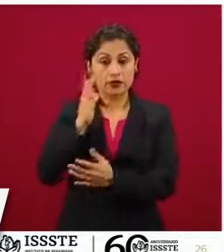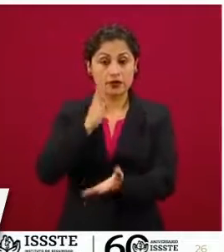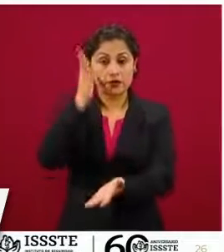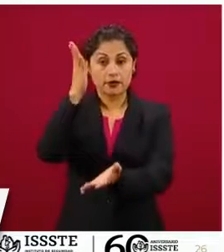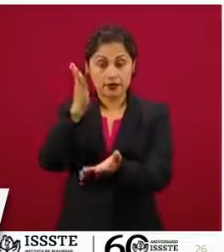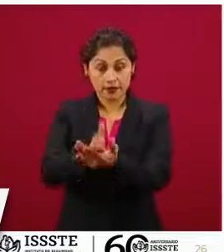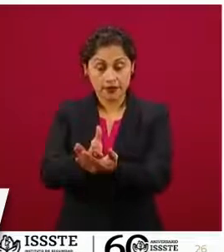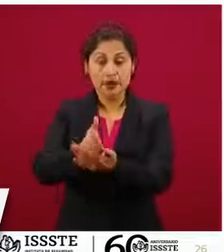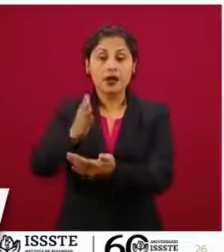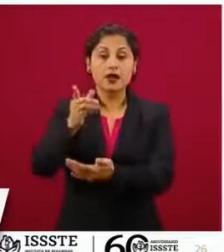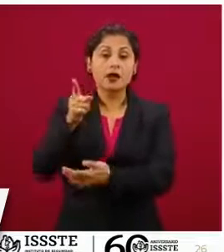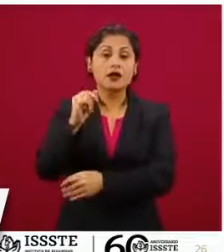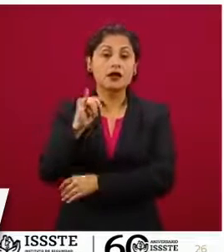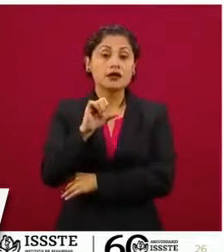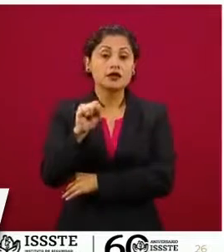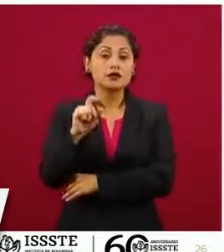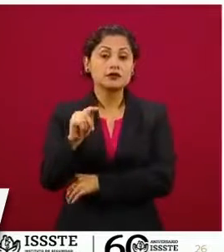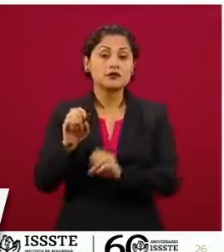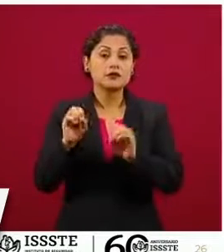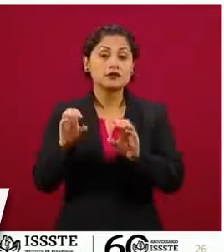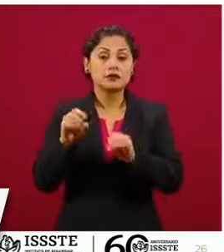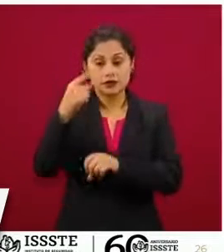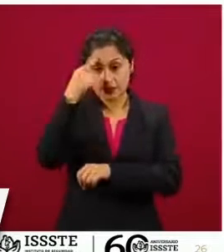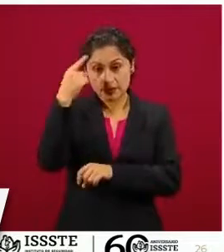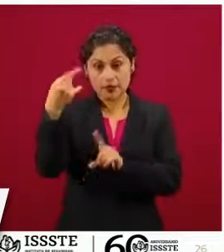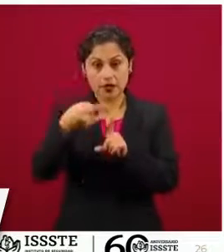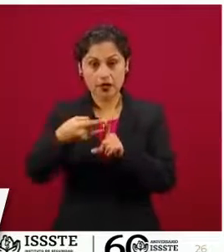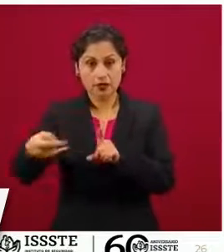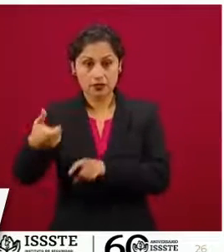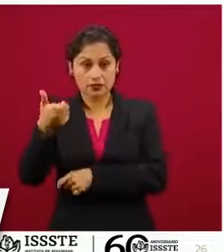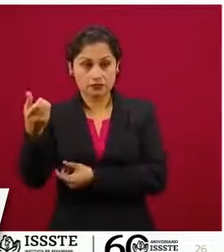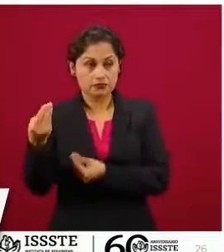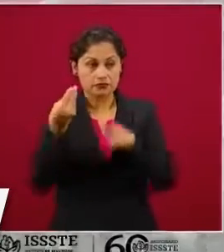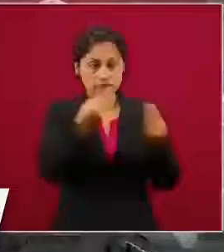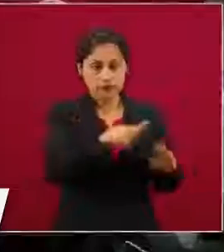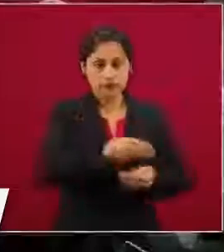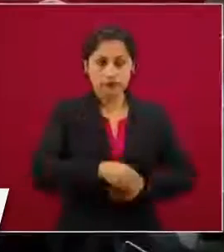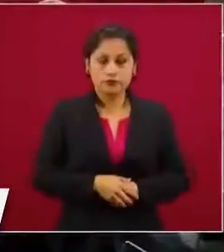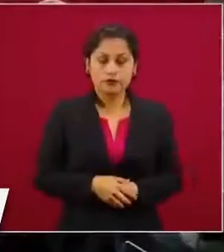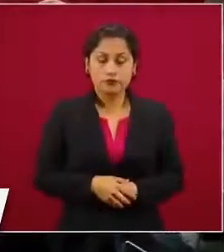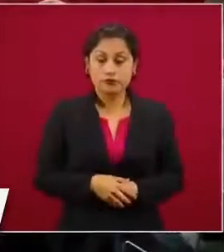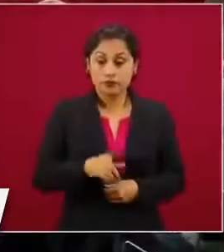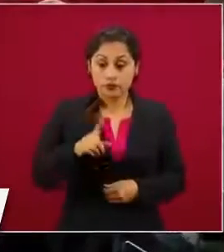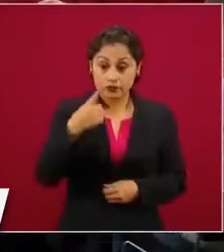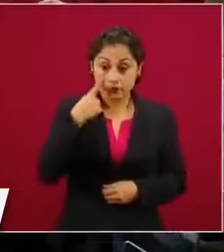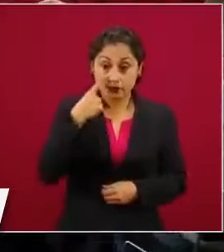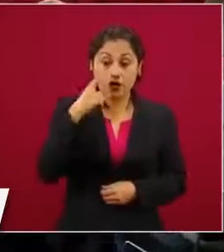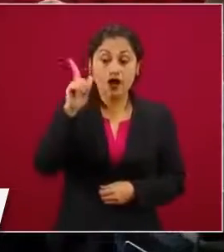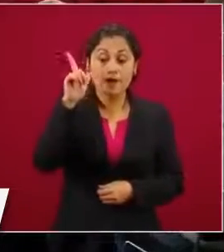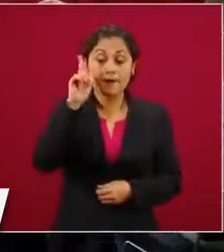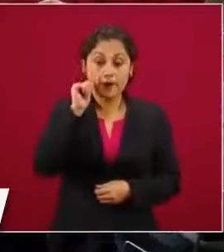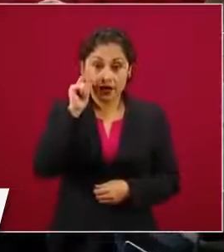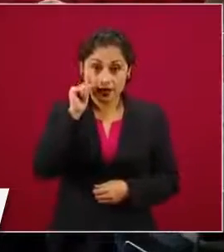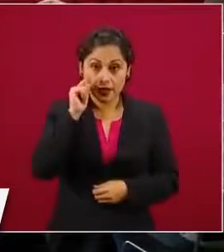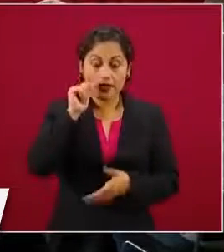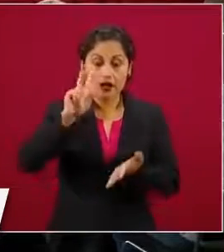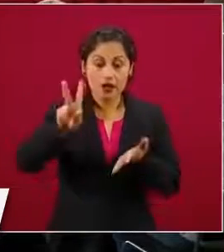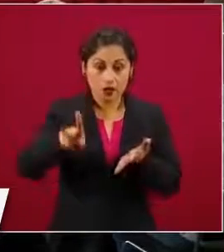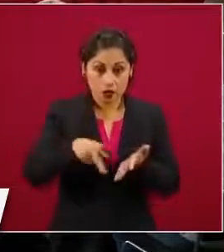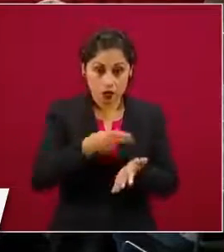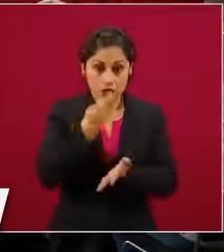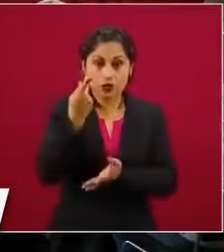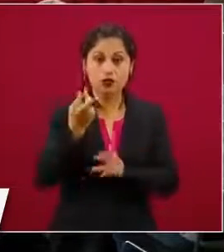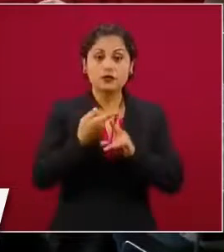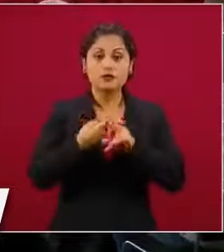a las ventanillas del Issste a recoger su cheque. Vale la pena aquí también destacar que a partir de mañana se reabre una vez más